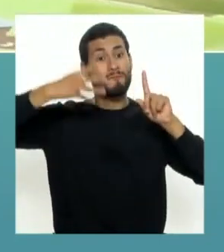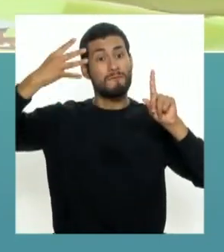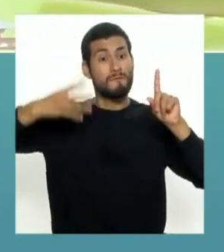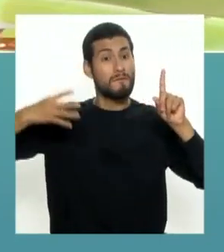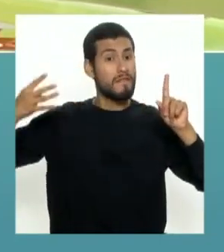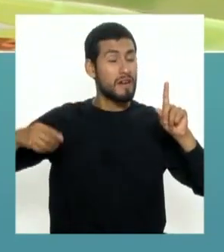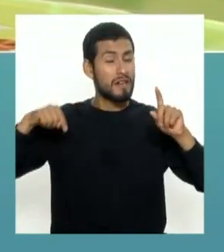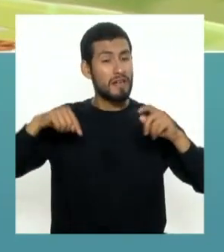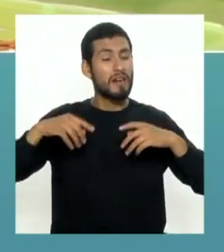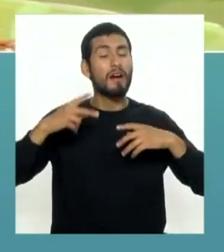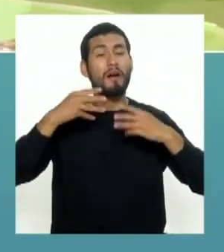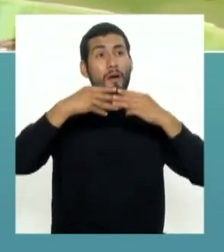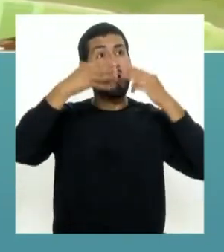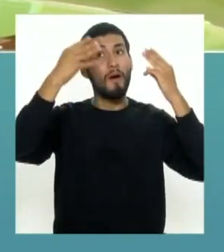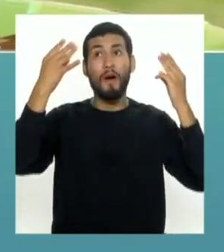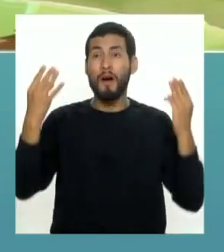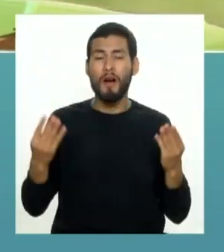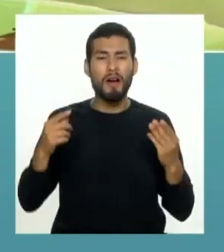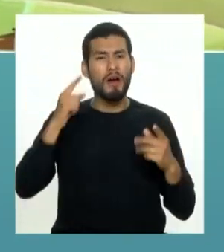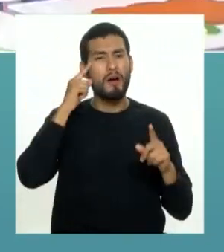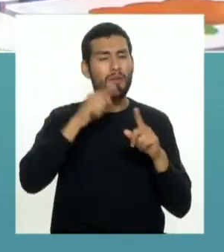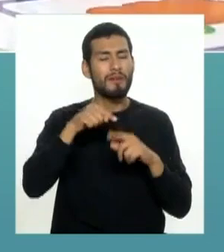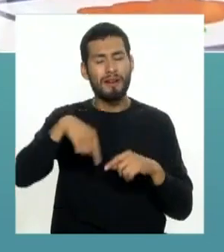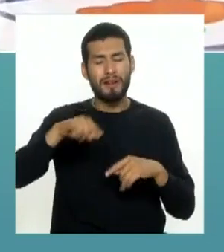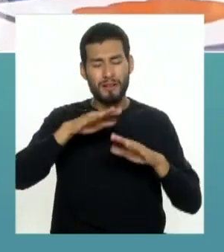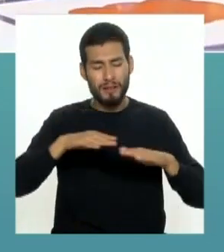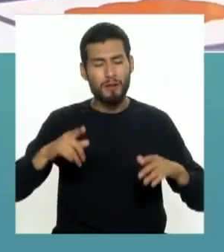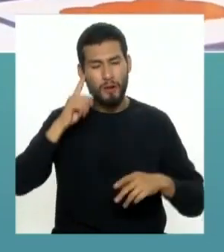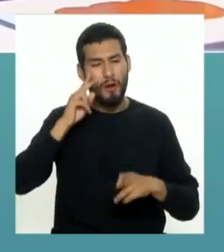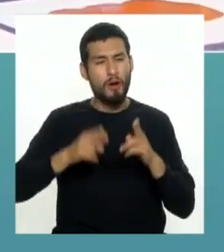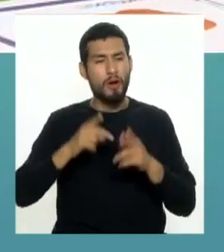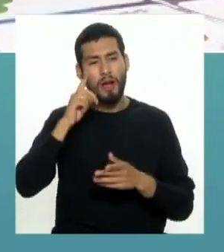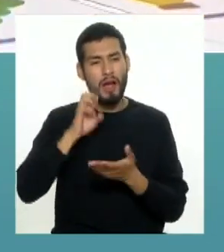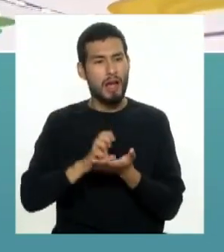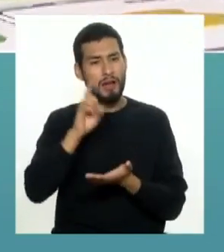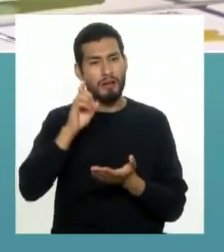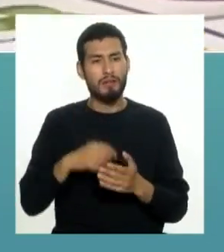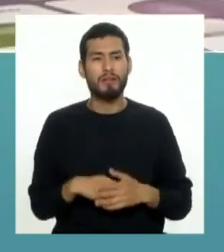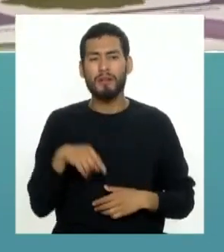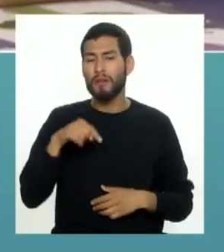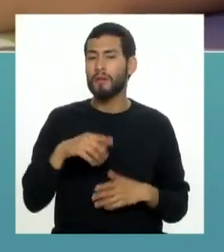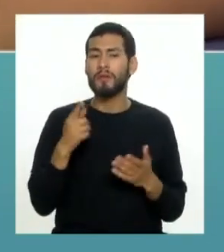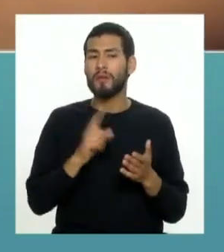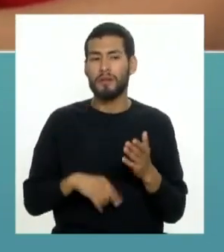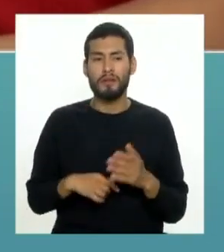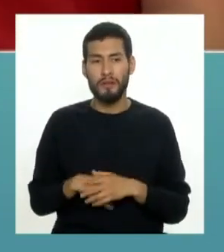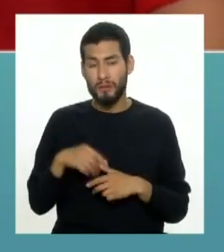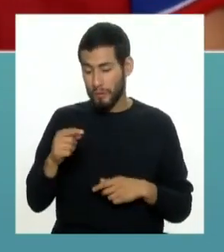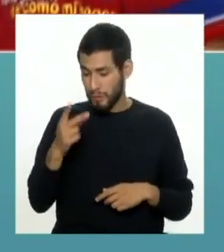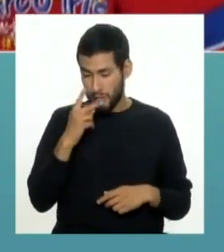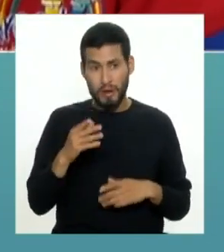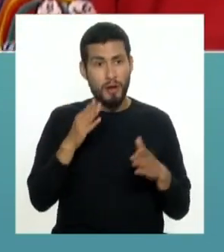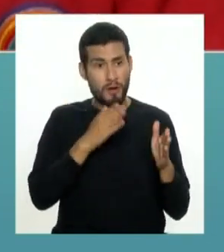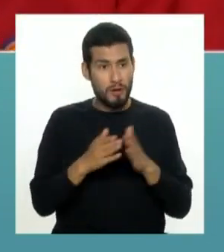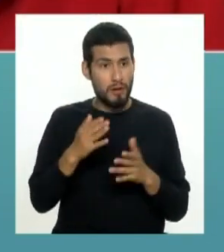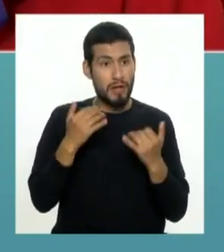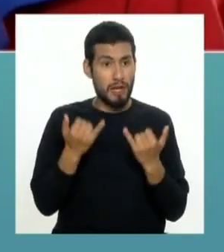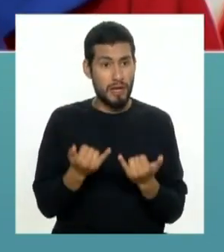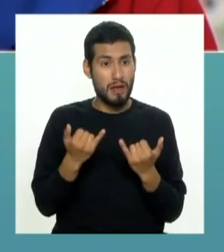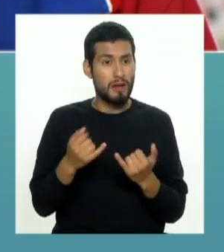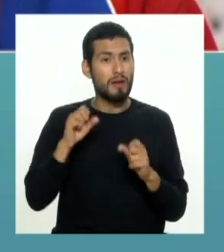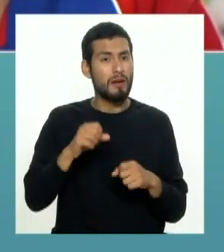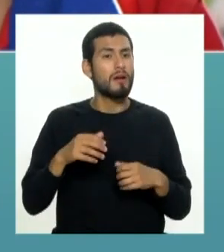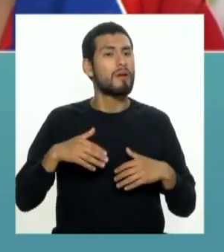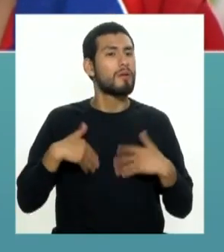de la robótica para la educación. Como ventaja es que ellos se están preparando desde ahora